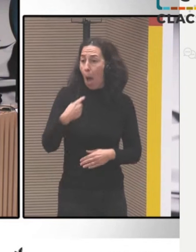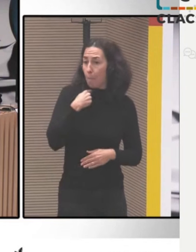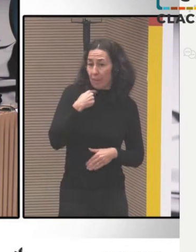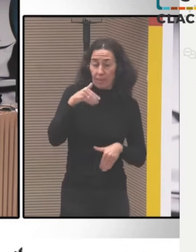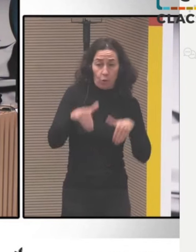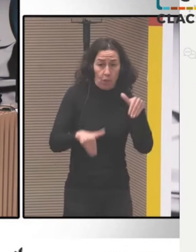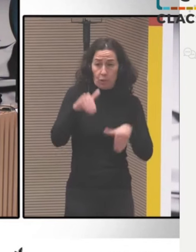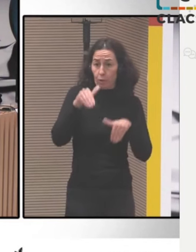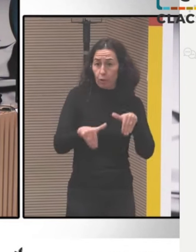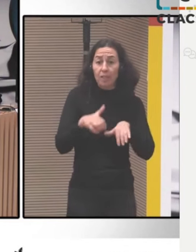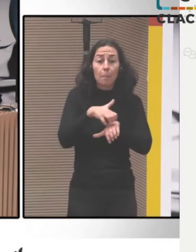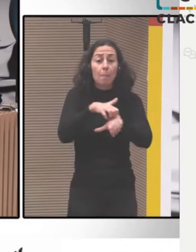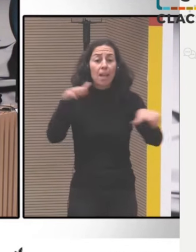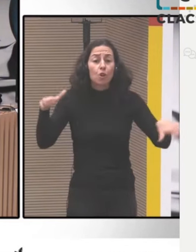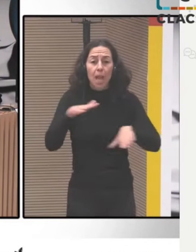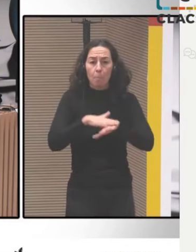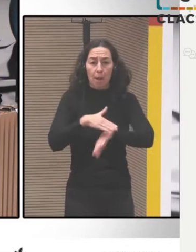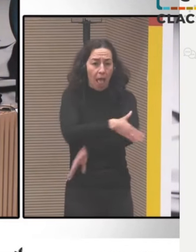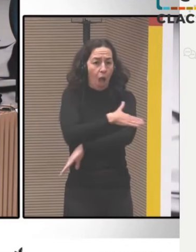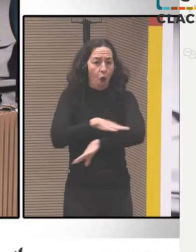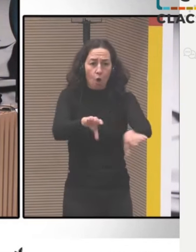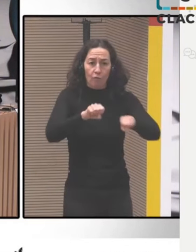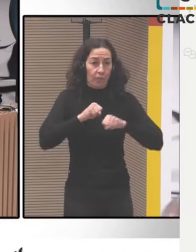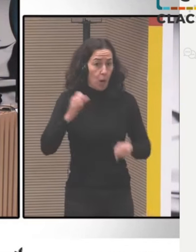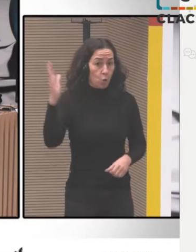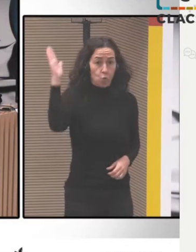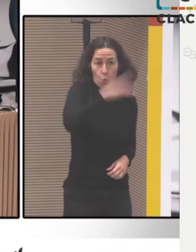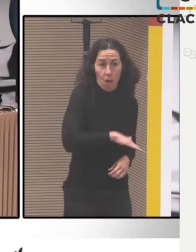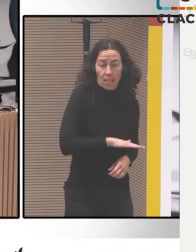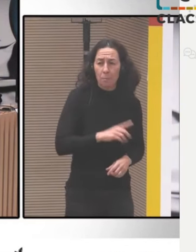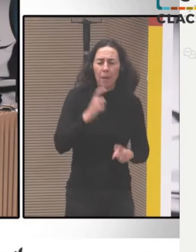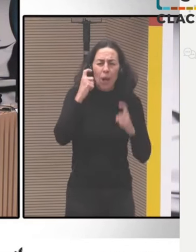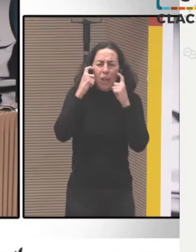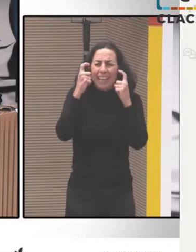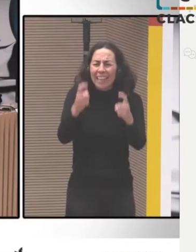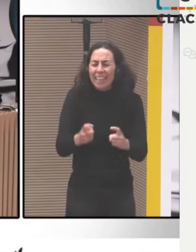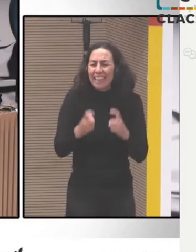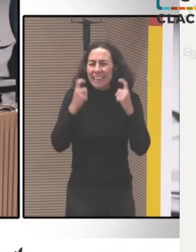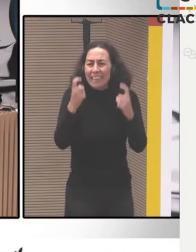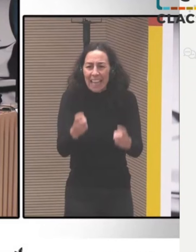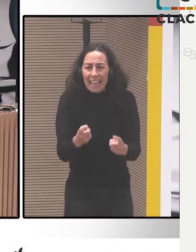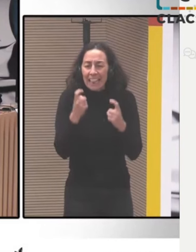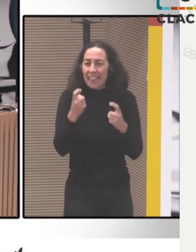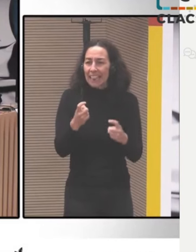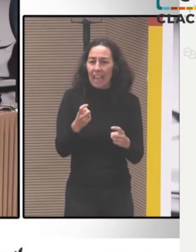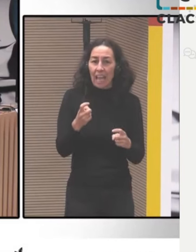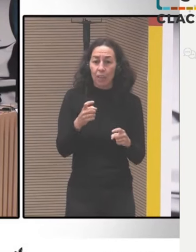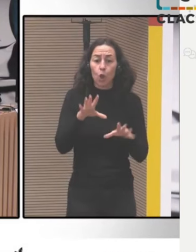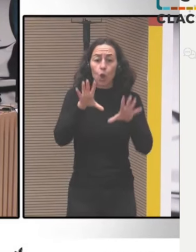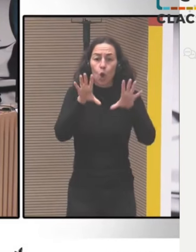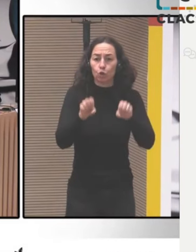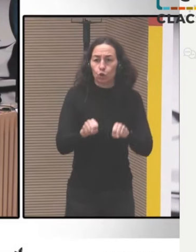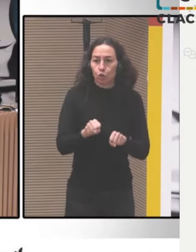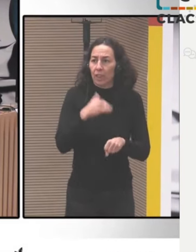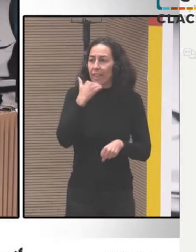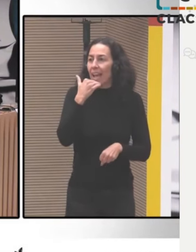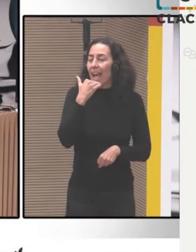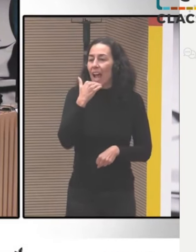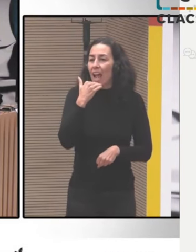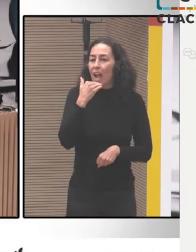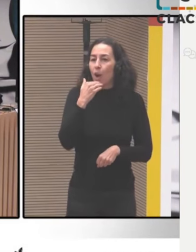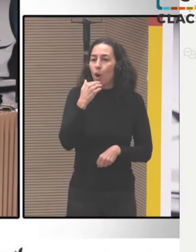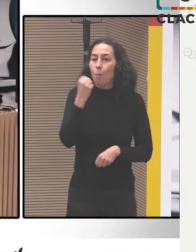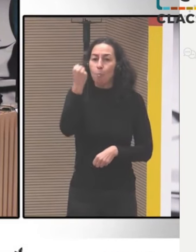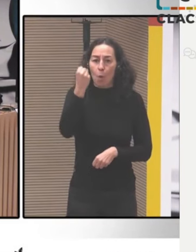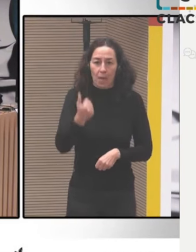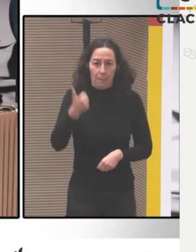del uso excesivo de agroquímicos, incluso con estudios que ya dan cuenta de presencia de agroquímicos en la leche